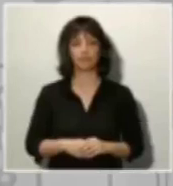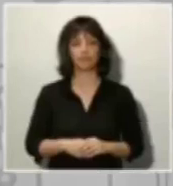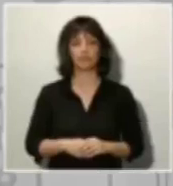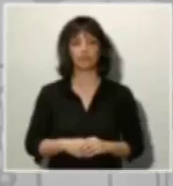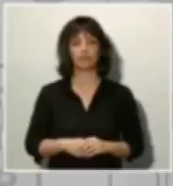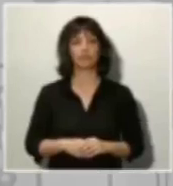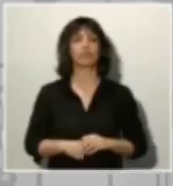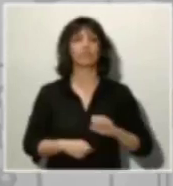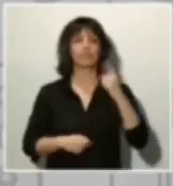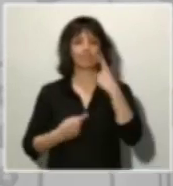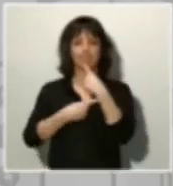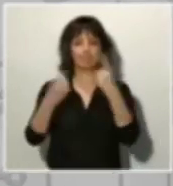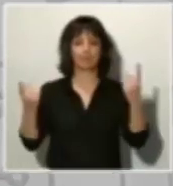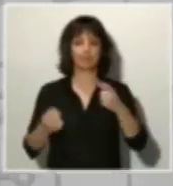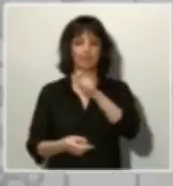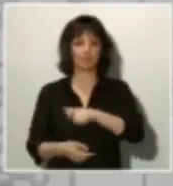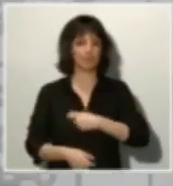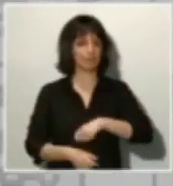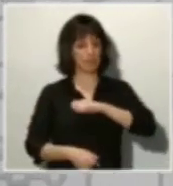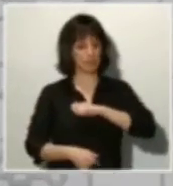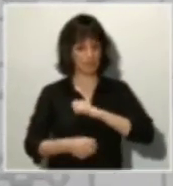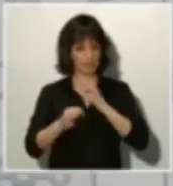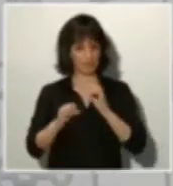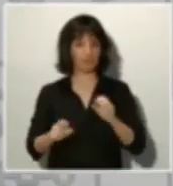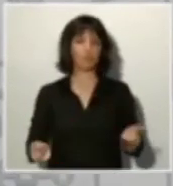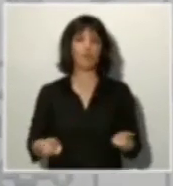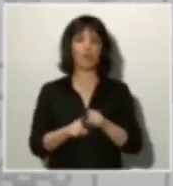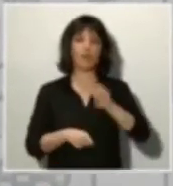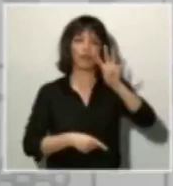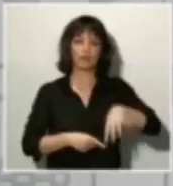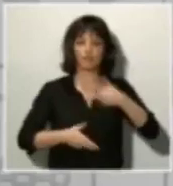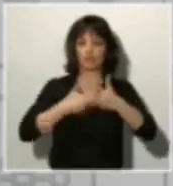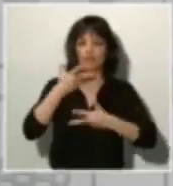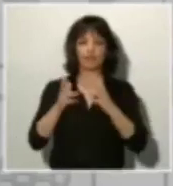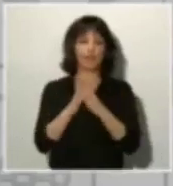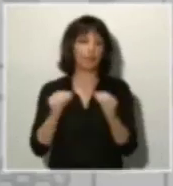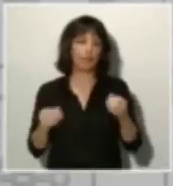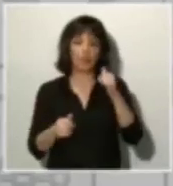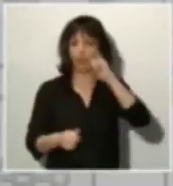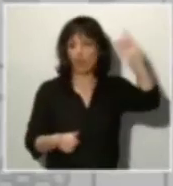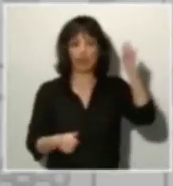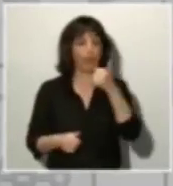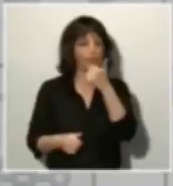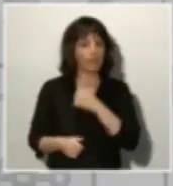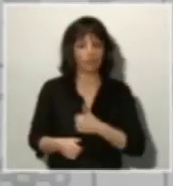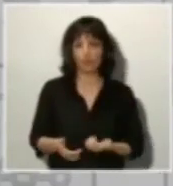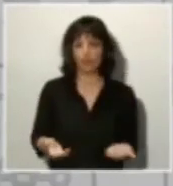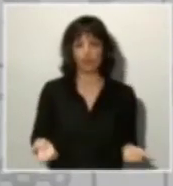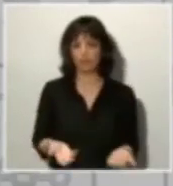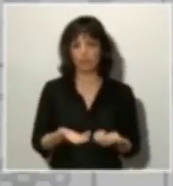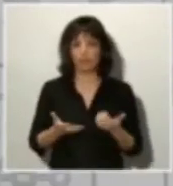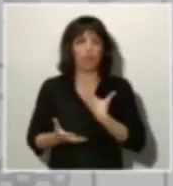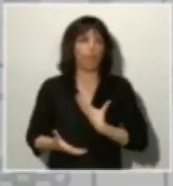ciudadanos de España, ya sean de Cataluña, de Euskadi, de Andalucía, de La Rioja, de Ceuta, de Murcia